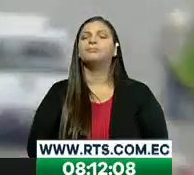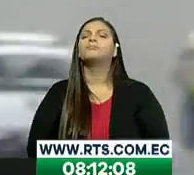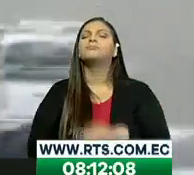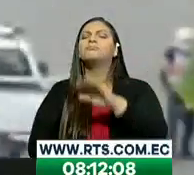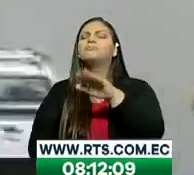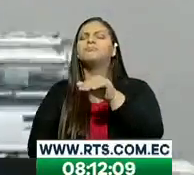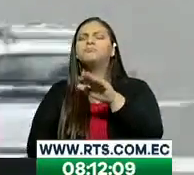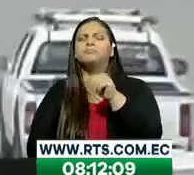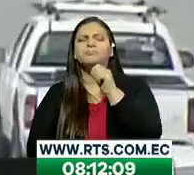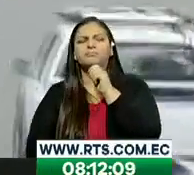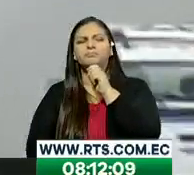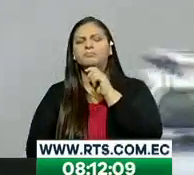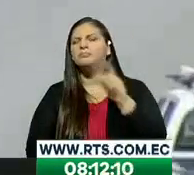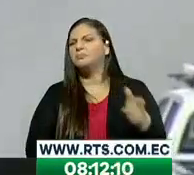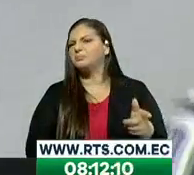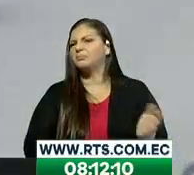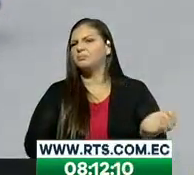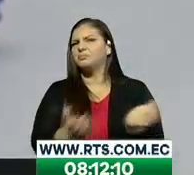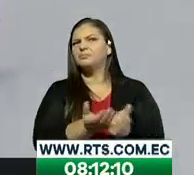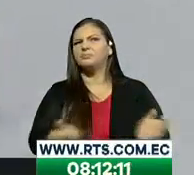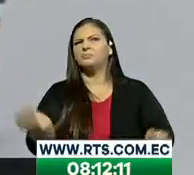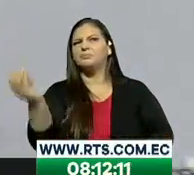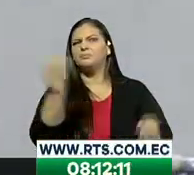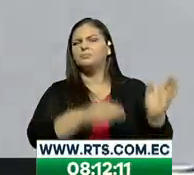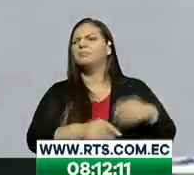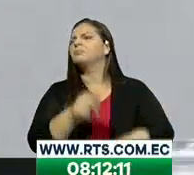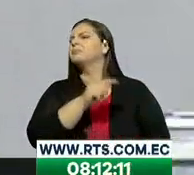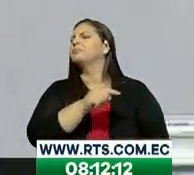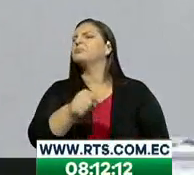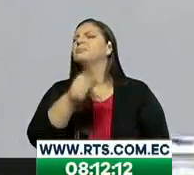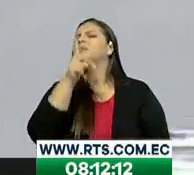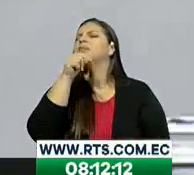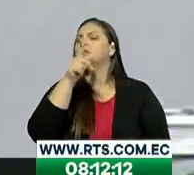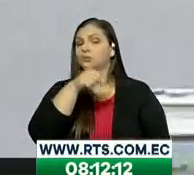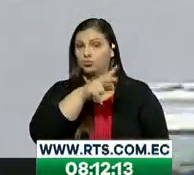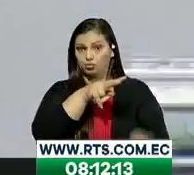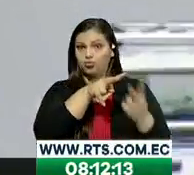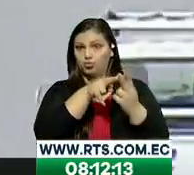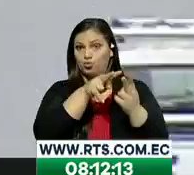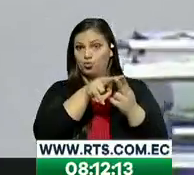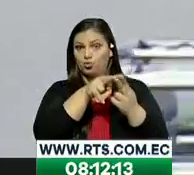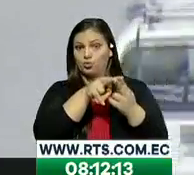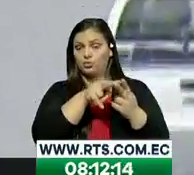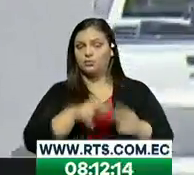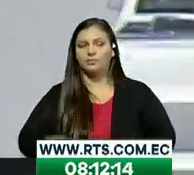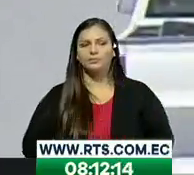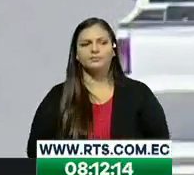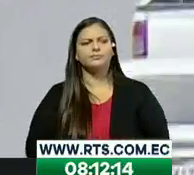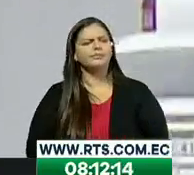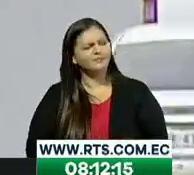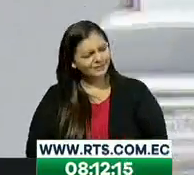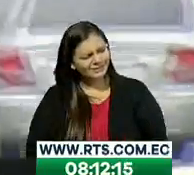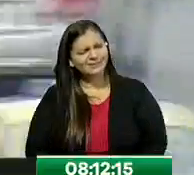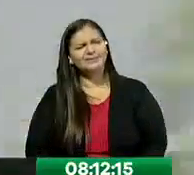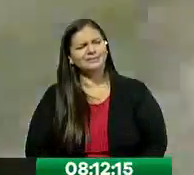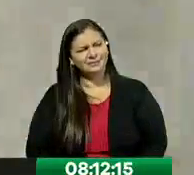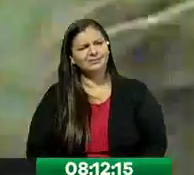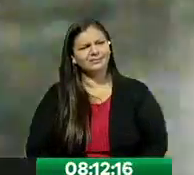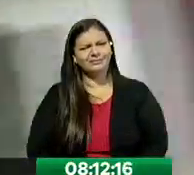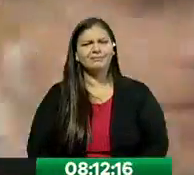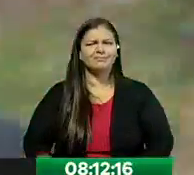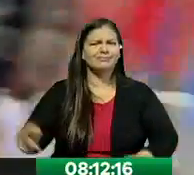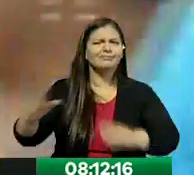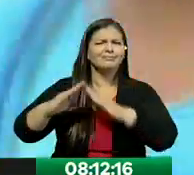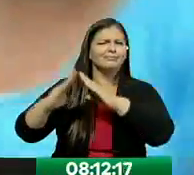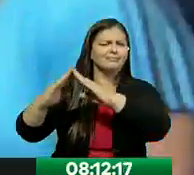Estas personas que arrojan los desechos, ¿quiénes son? ¿De qué sectores? ¿En qué vienen? Son los moradores de aquí mismo que sacan la basura